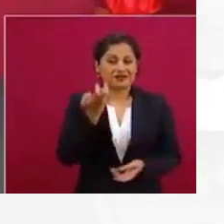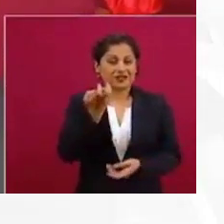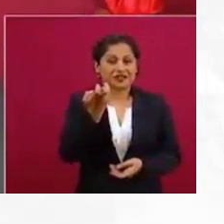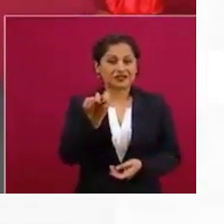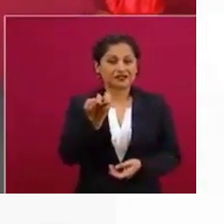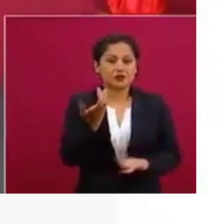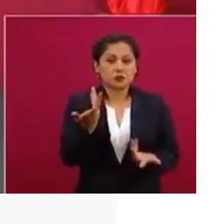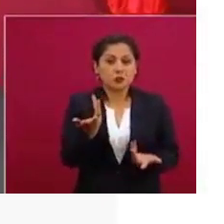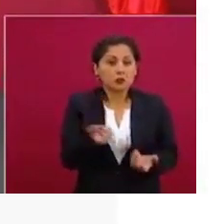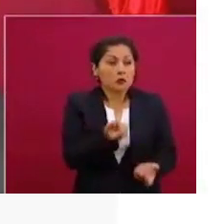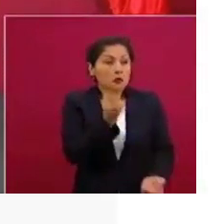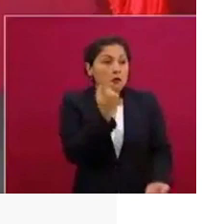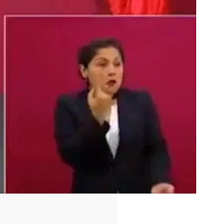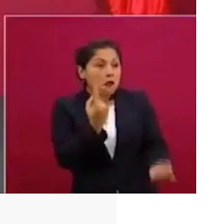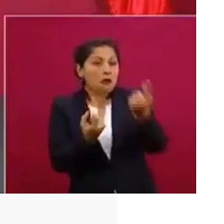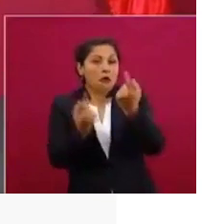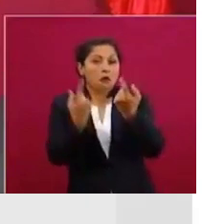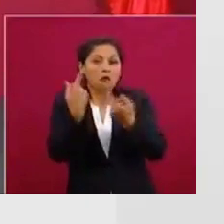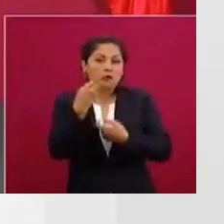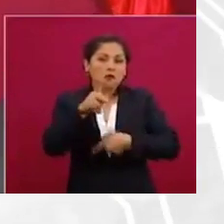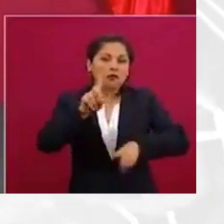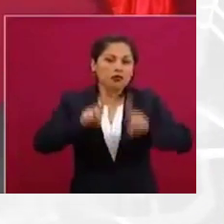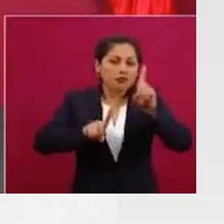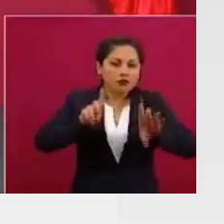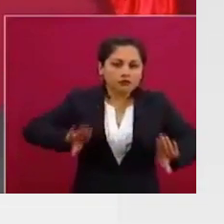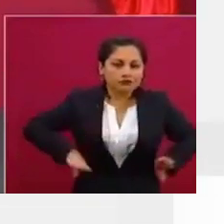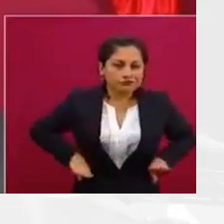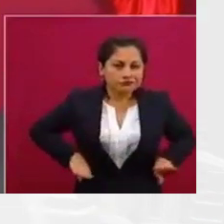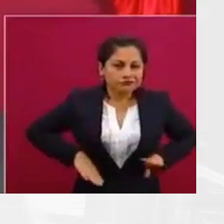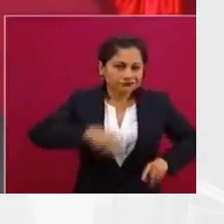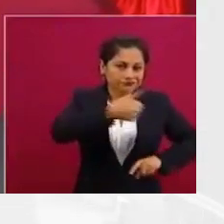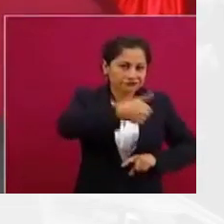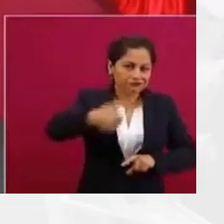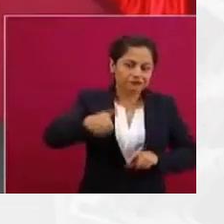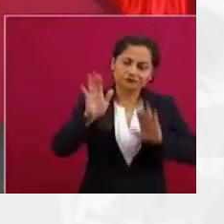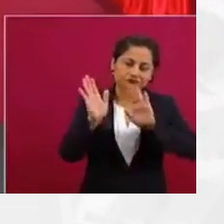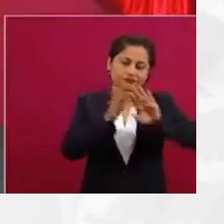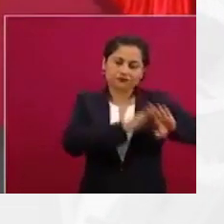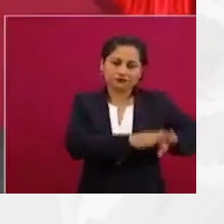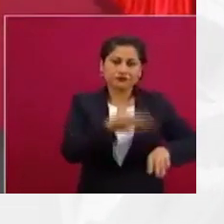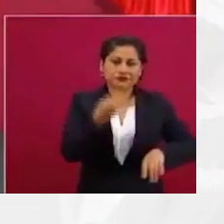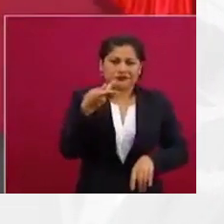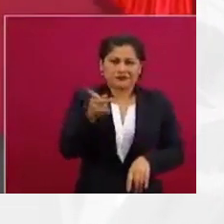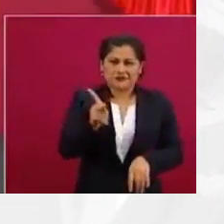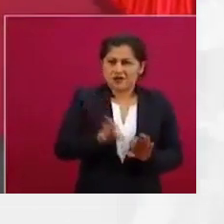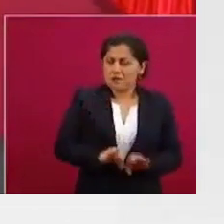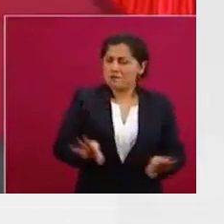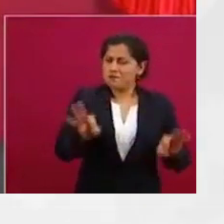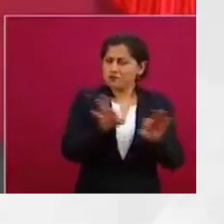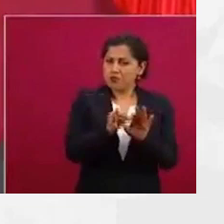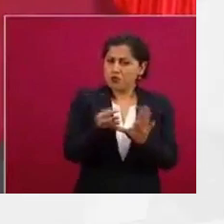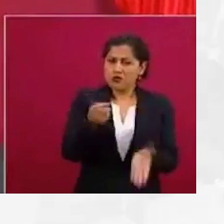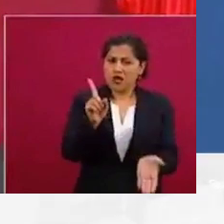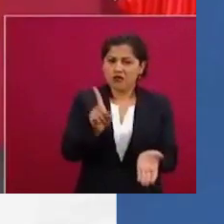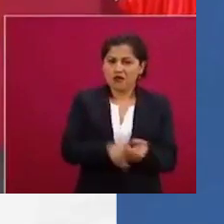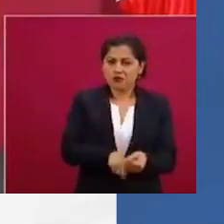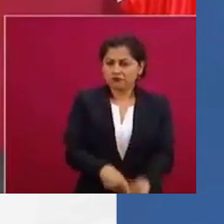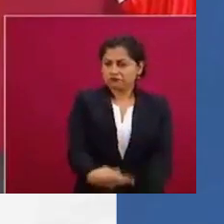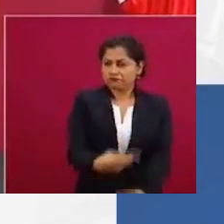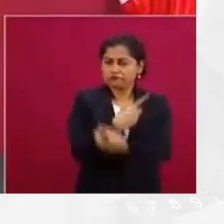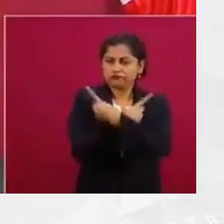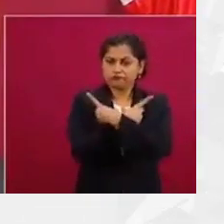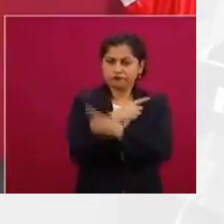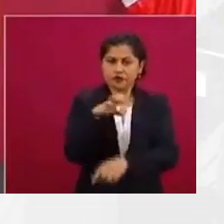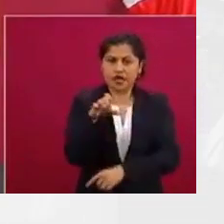desde quienes consumimos contenidos en medios, seamos más exigentes. Pero la